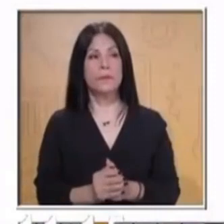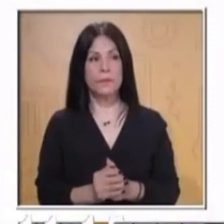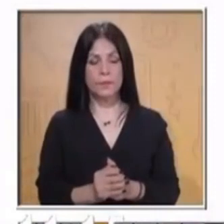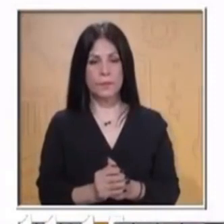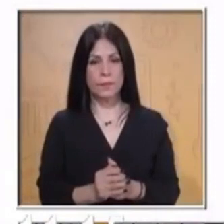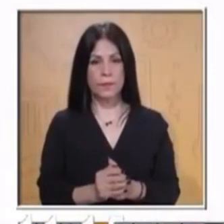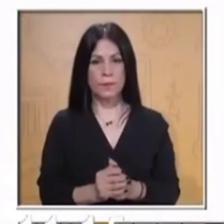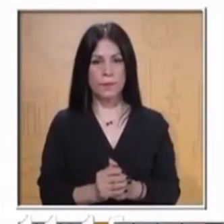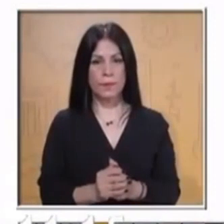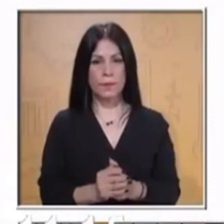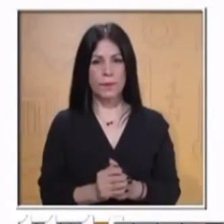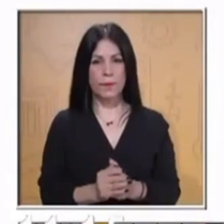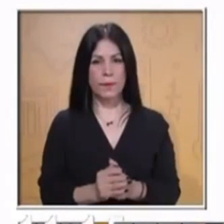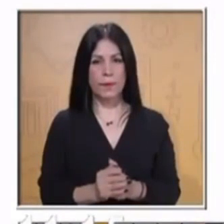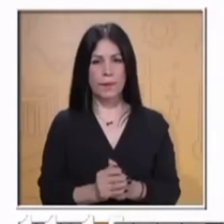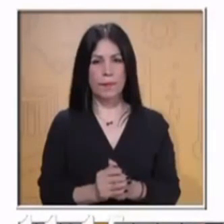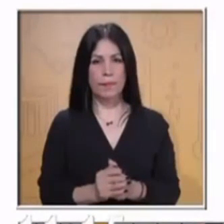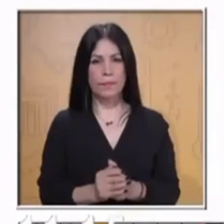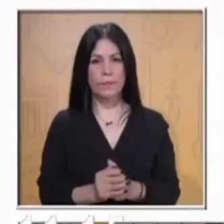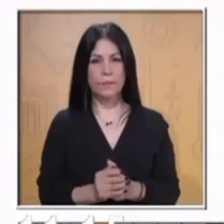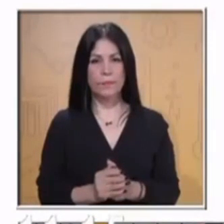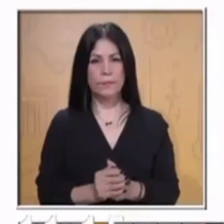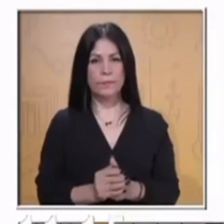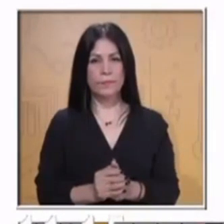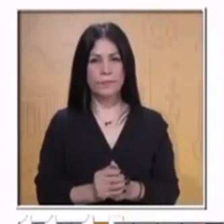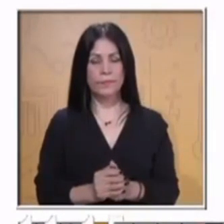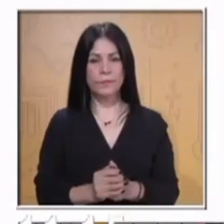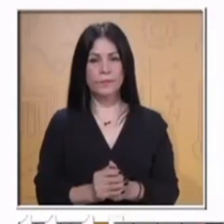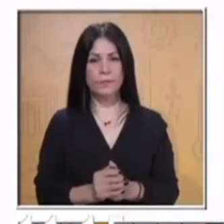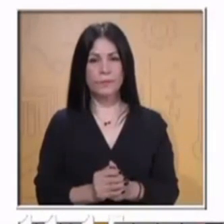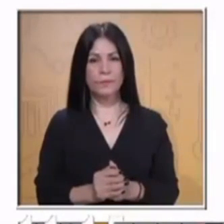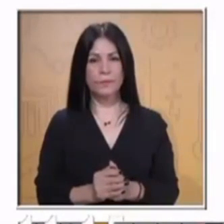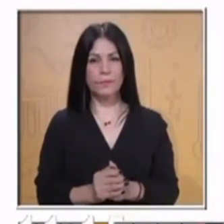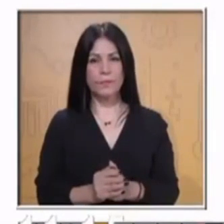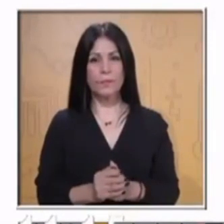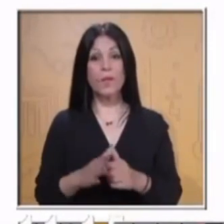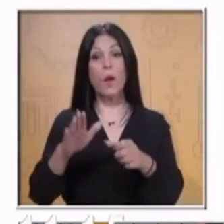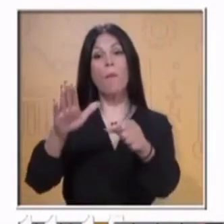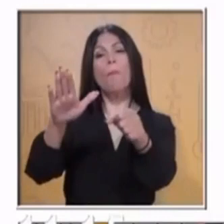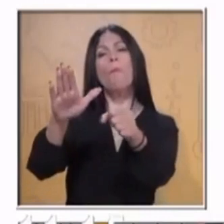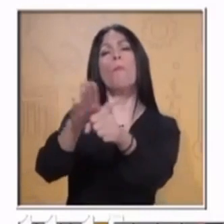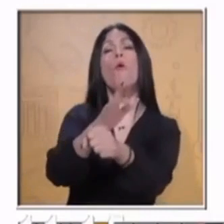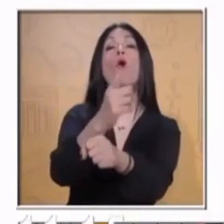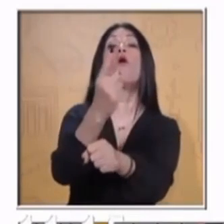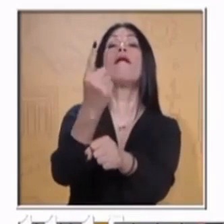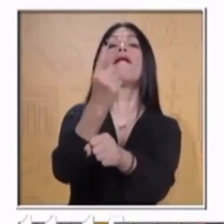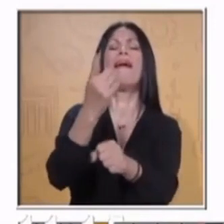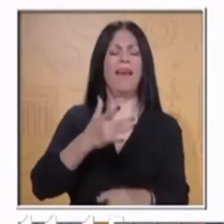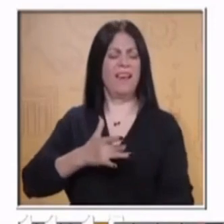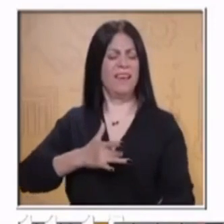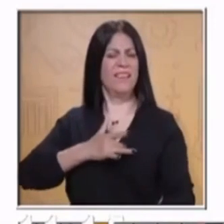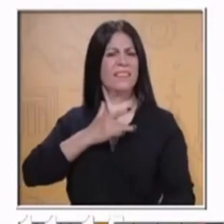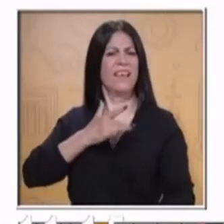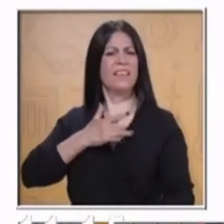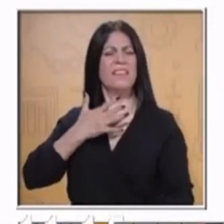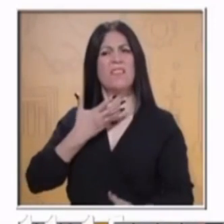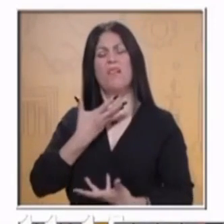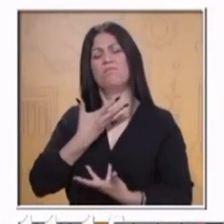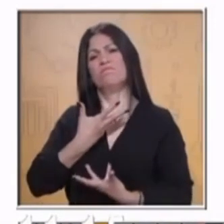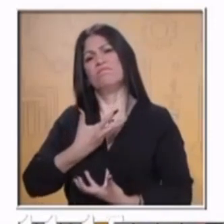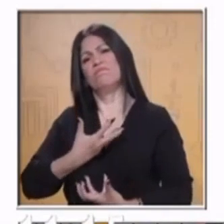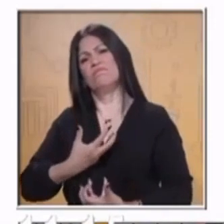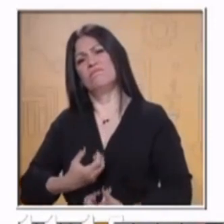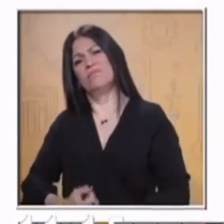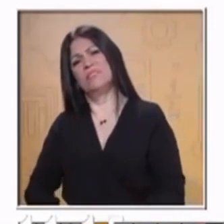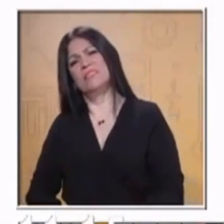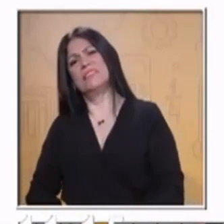ayude en pantalla. Ahí está. Primera pregunta. ¿Por qué se sintió decepcionada, triste y enojada la